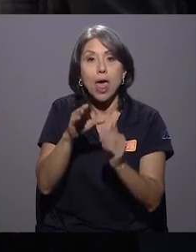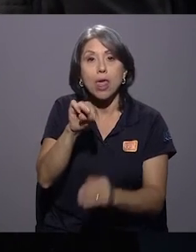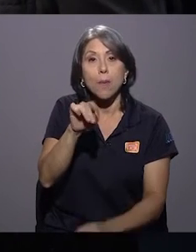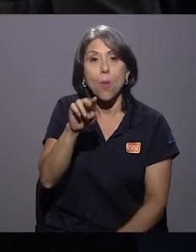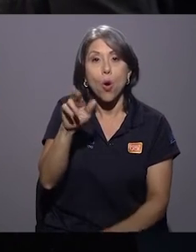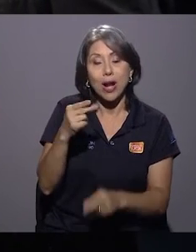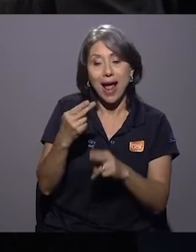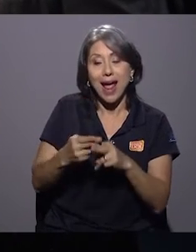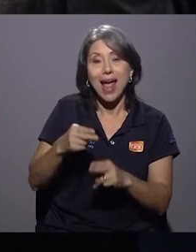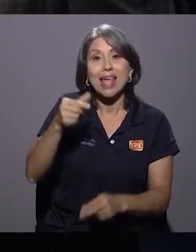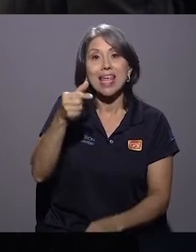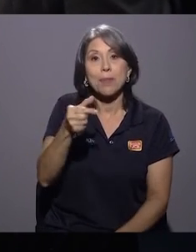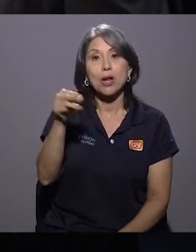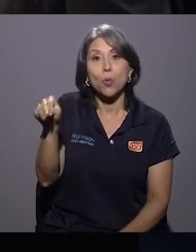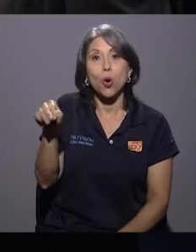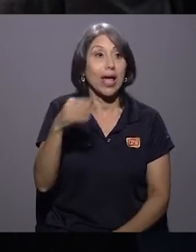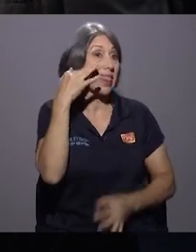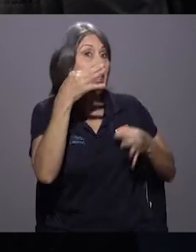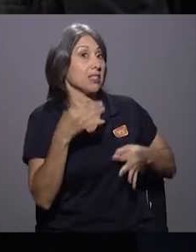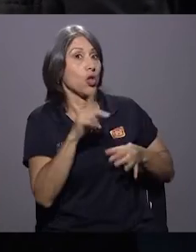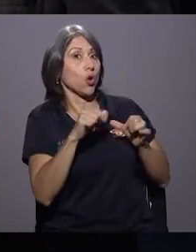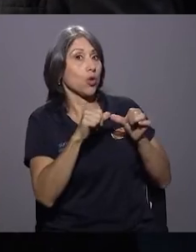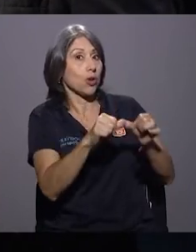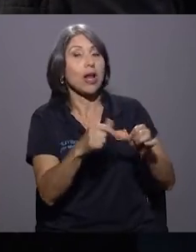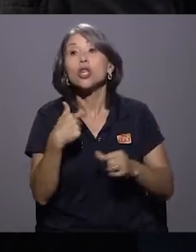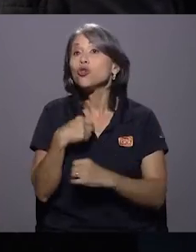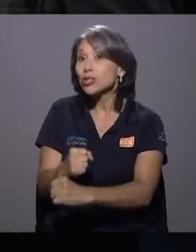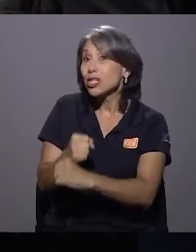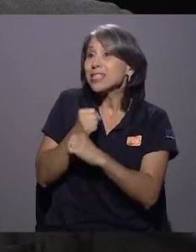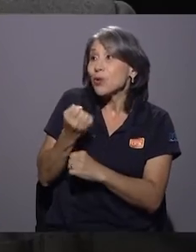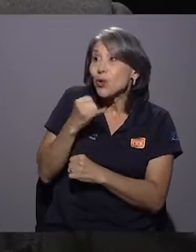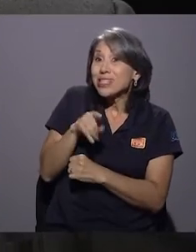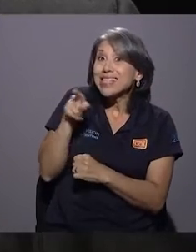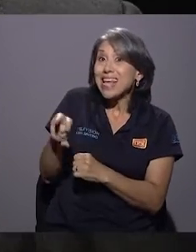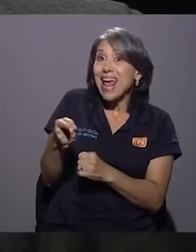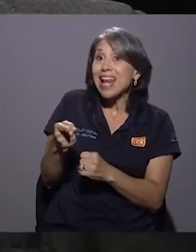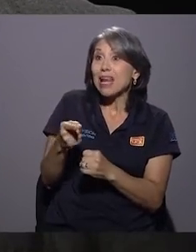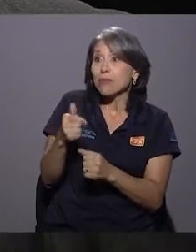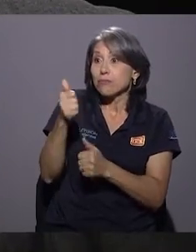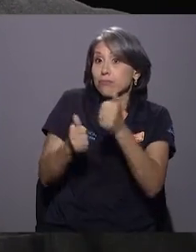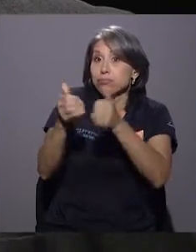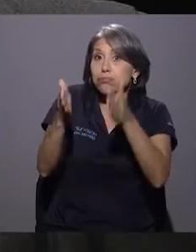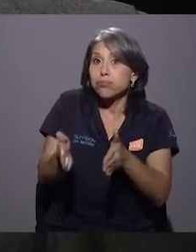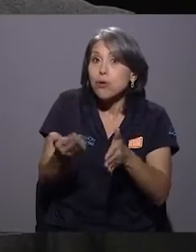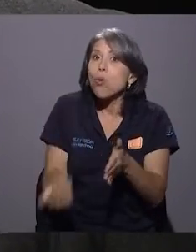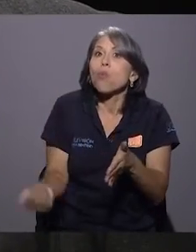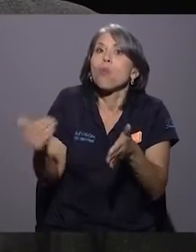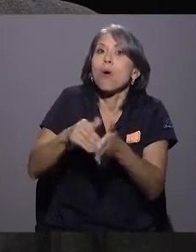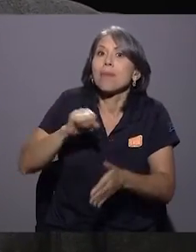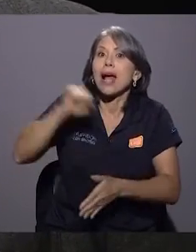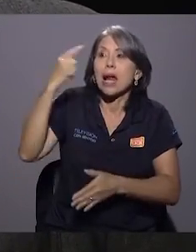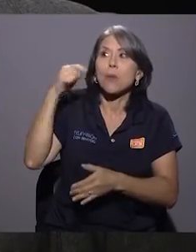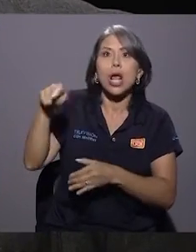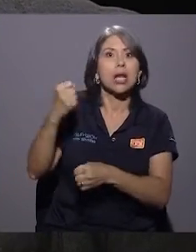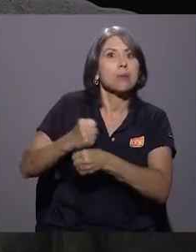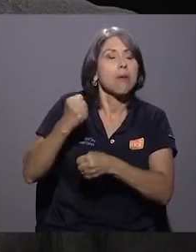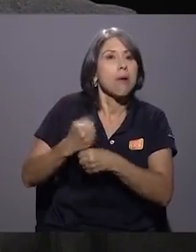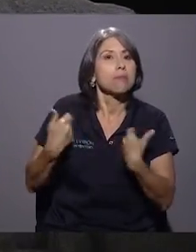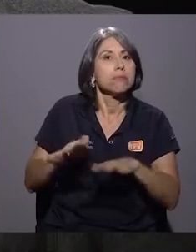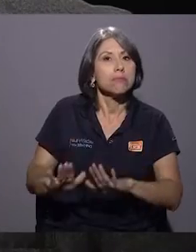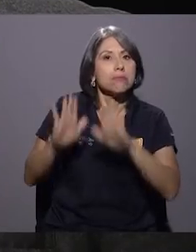que decidió no continuar. Y yo estoy seguro que si Gilberto se hubiera postulado, vuelve a ganar, porque ha hecho una excelente gestión, Gilberto.